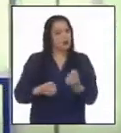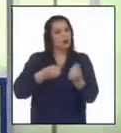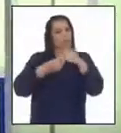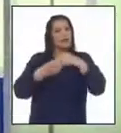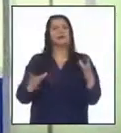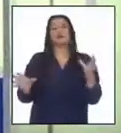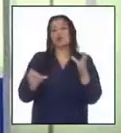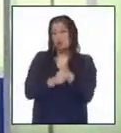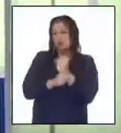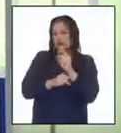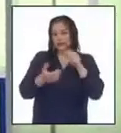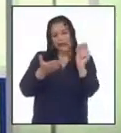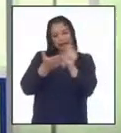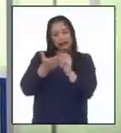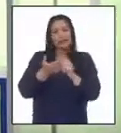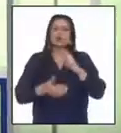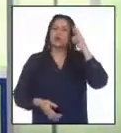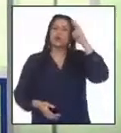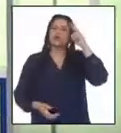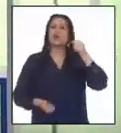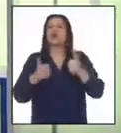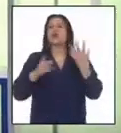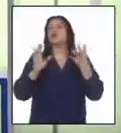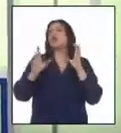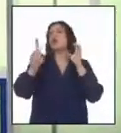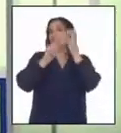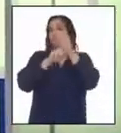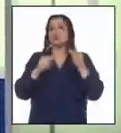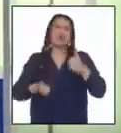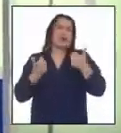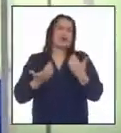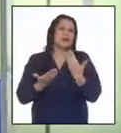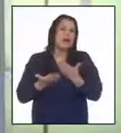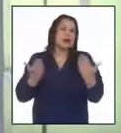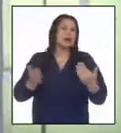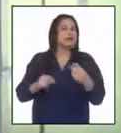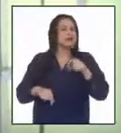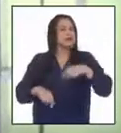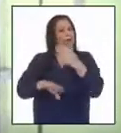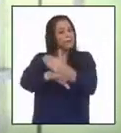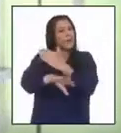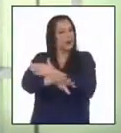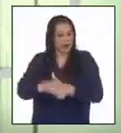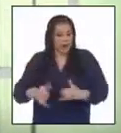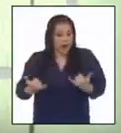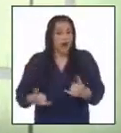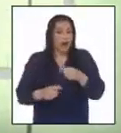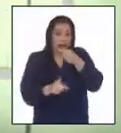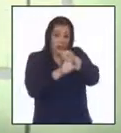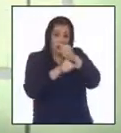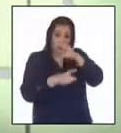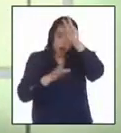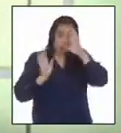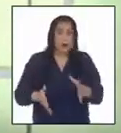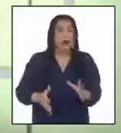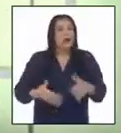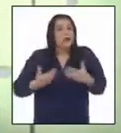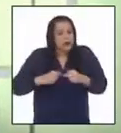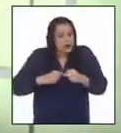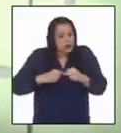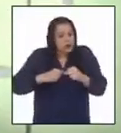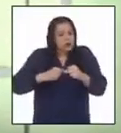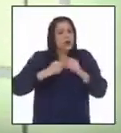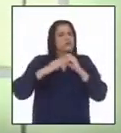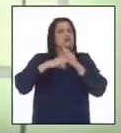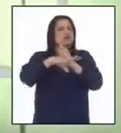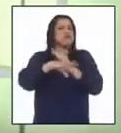conclusión, debes escribir tu reflexión sobre los logros y aspectos por mejorar que tenemos el gobierno y nosotros como ciudadanos para seguir haciendo frente